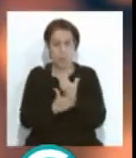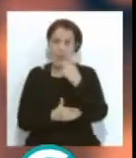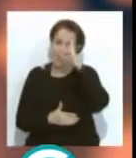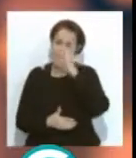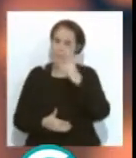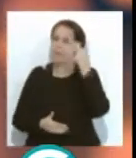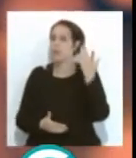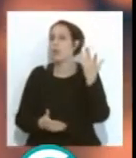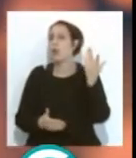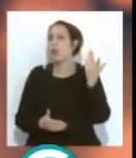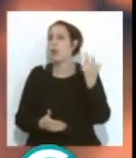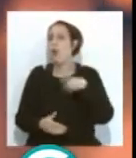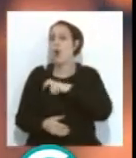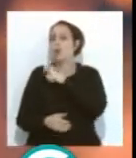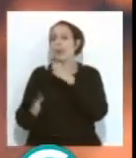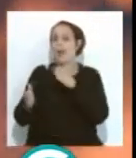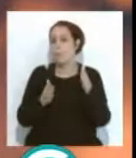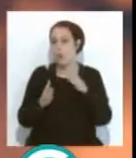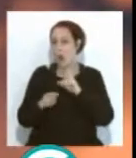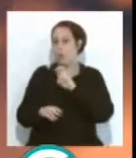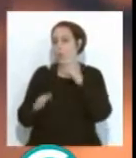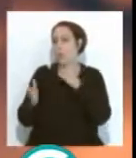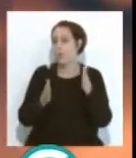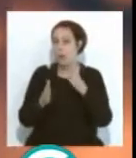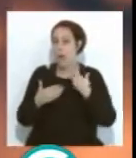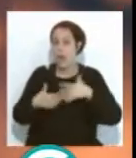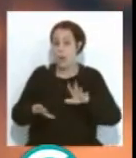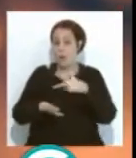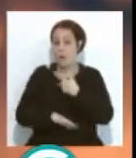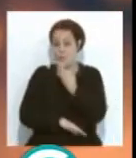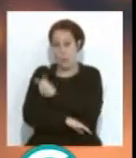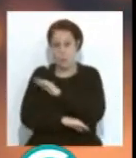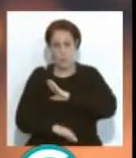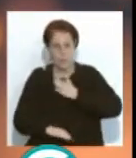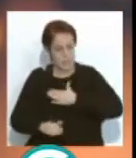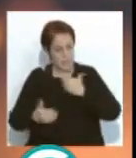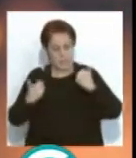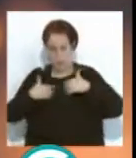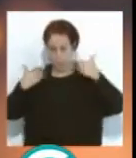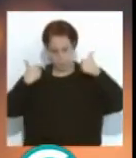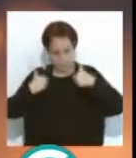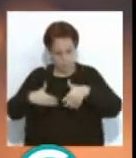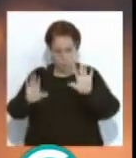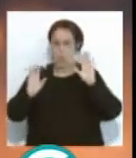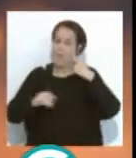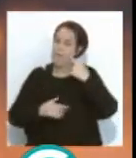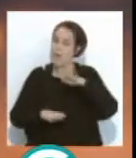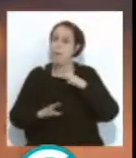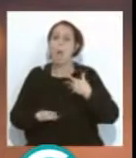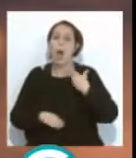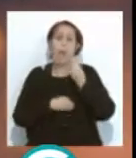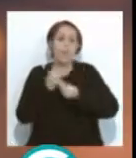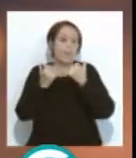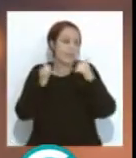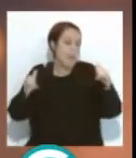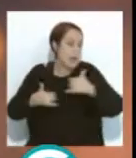improvisaciones de otras épocas, otros momentos, aunque la vacuna venga mañana, déjalos tallar, ya veremos qué pasa, haremos festivales,